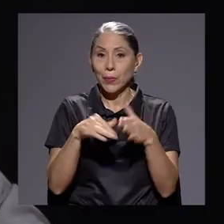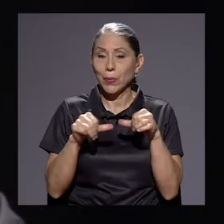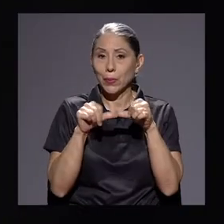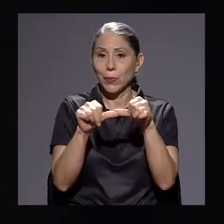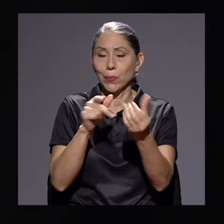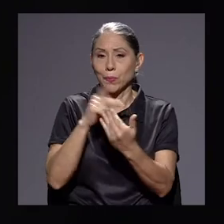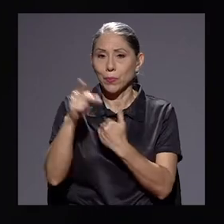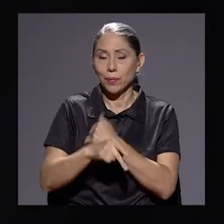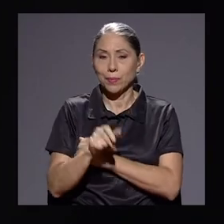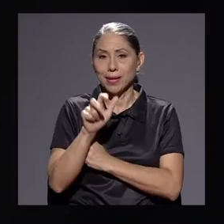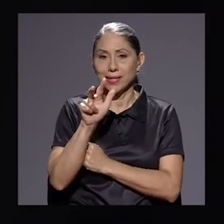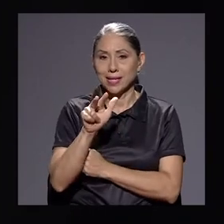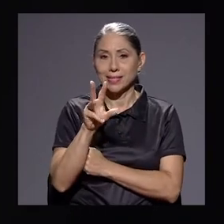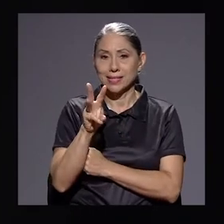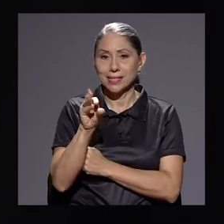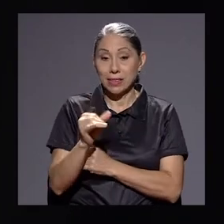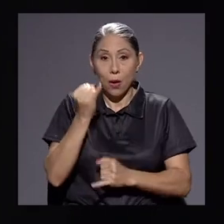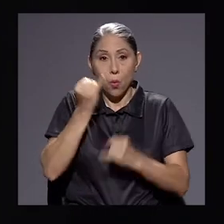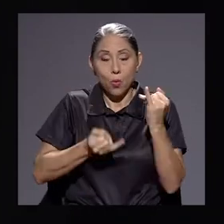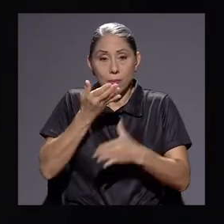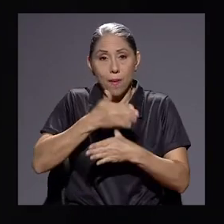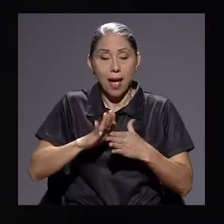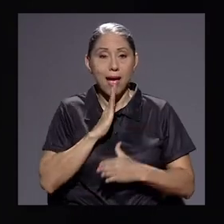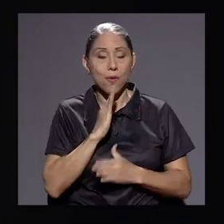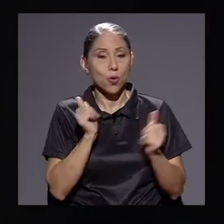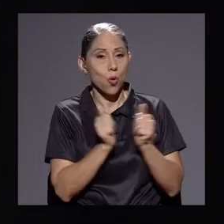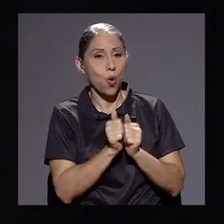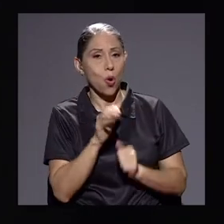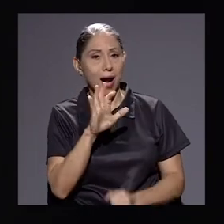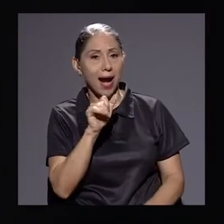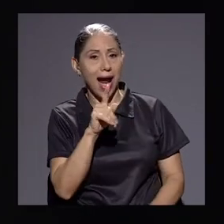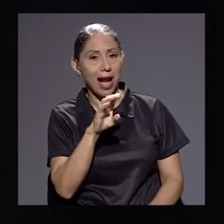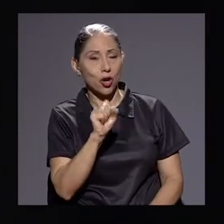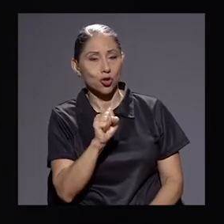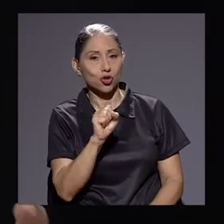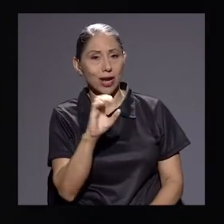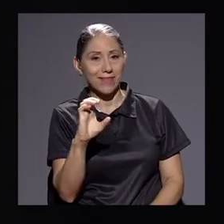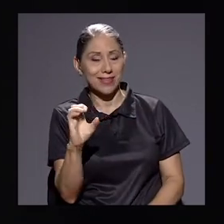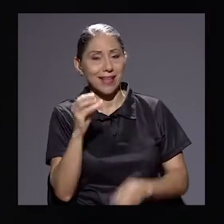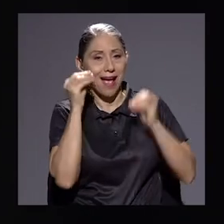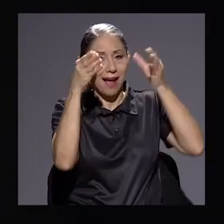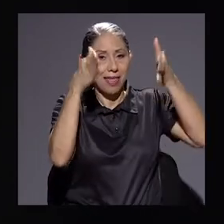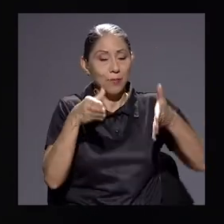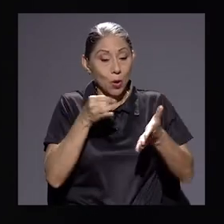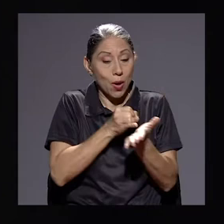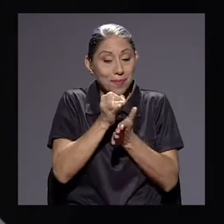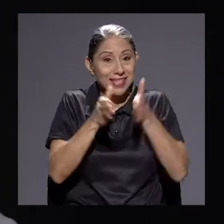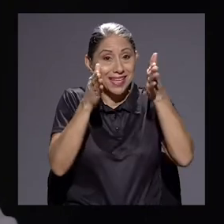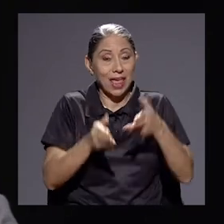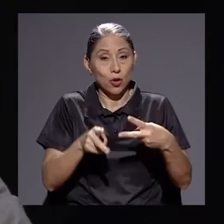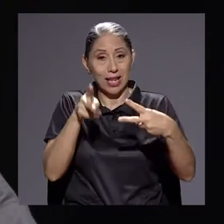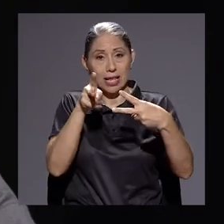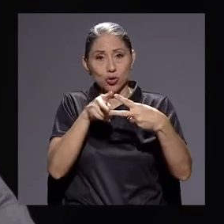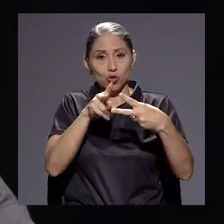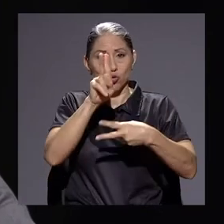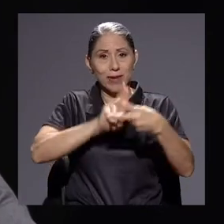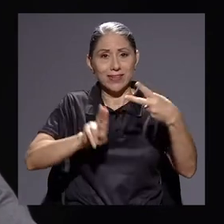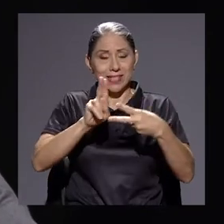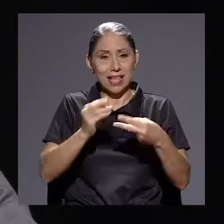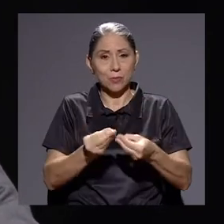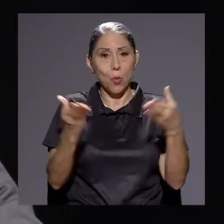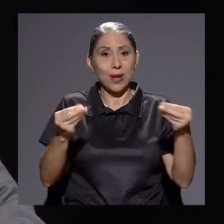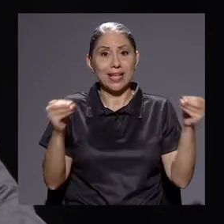Regresamos a 360 en este último bloque. Converso con don Carlos Carranza, académico e investigador de las dos universidades públicas